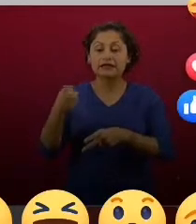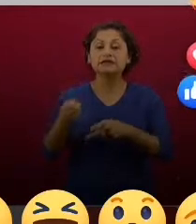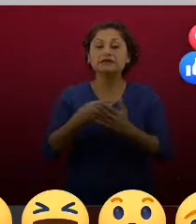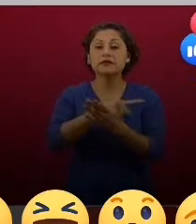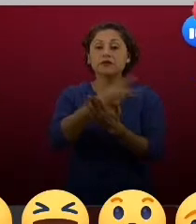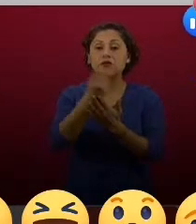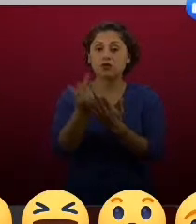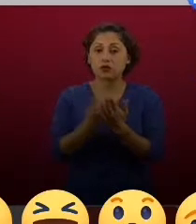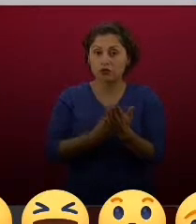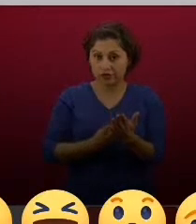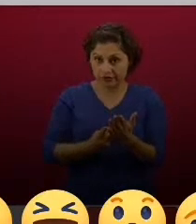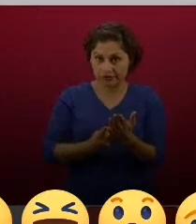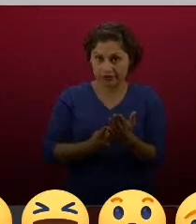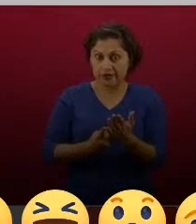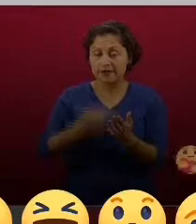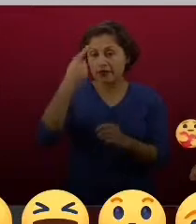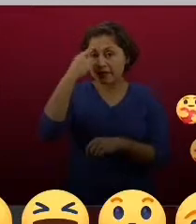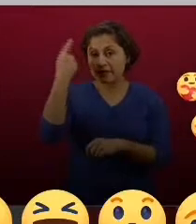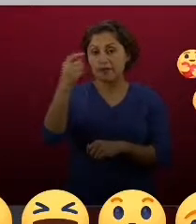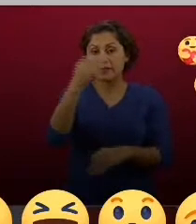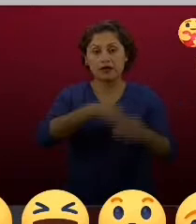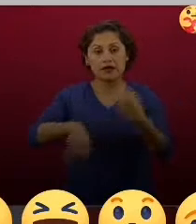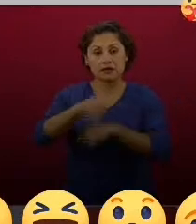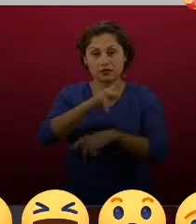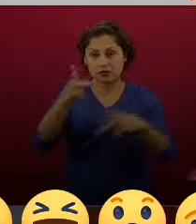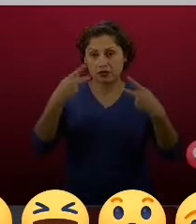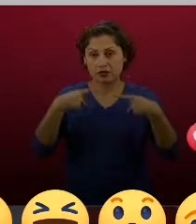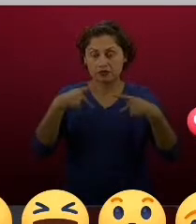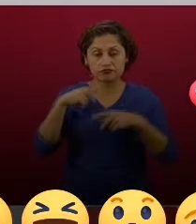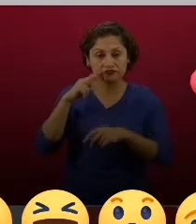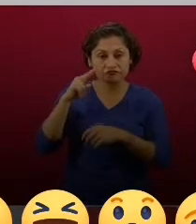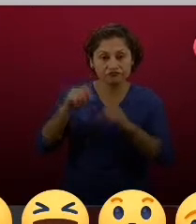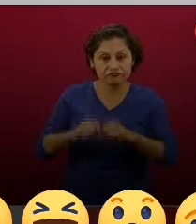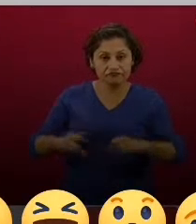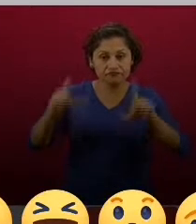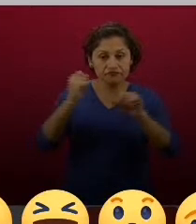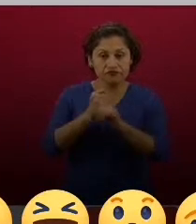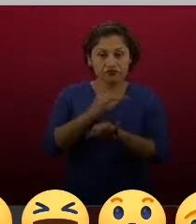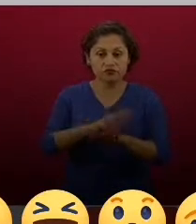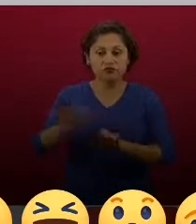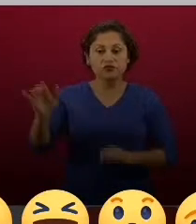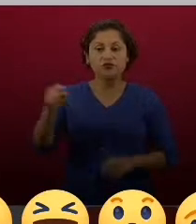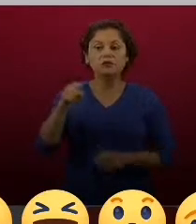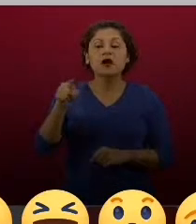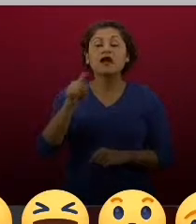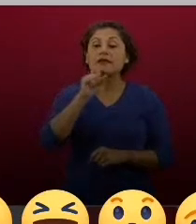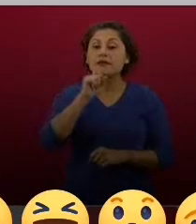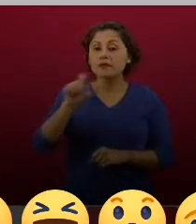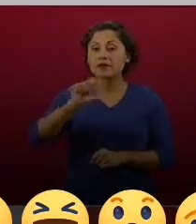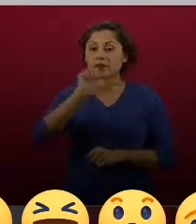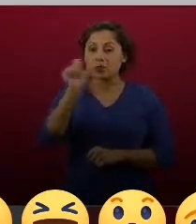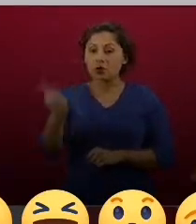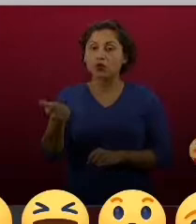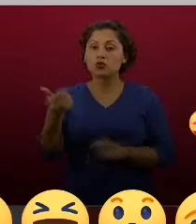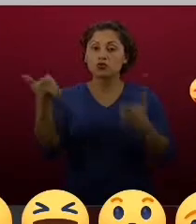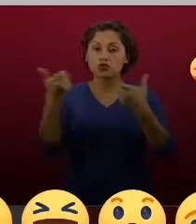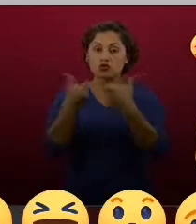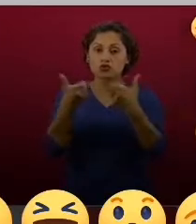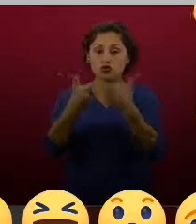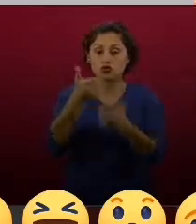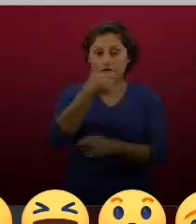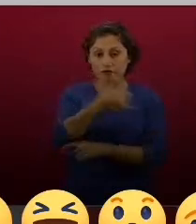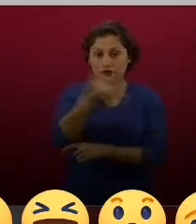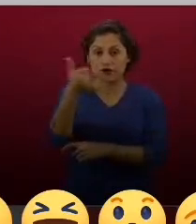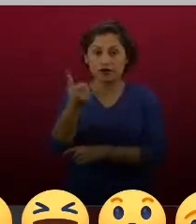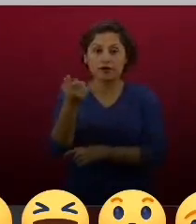administración para los trabajadores. En la que sigue tenemos Socio Infonavit, que son los beneficios que se pueden tener